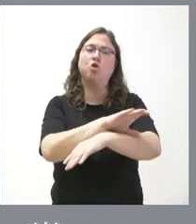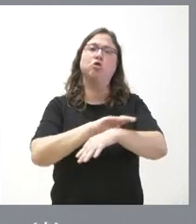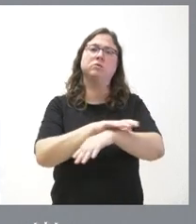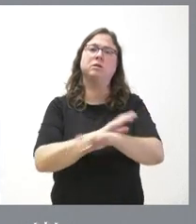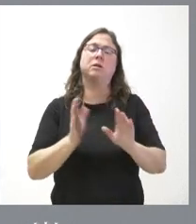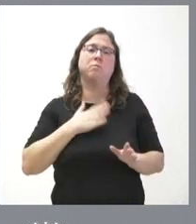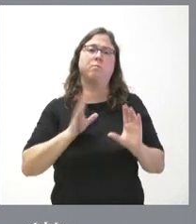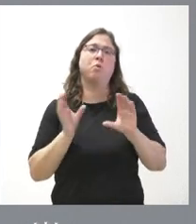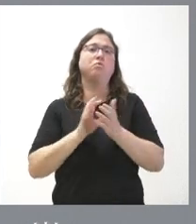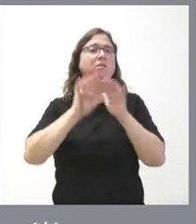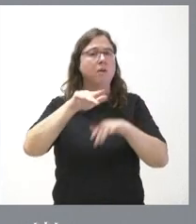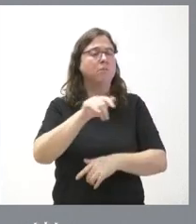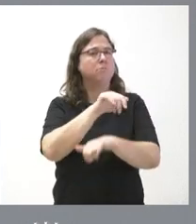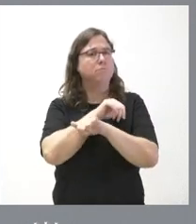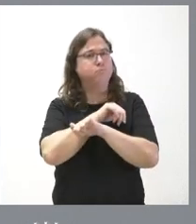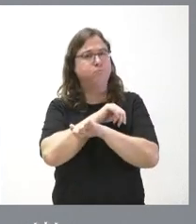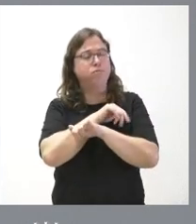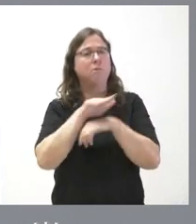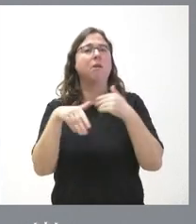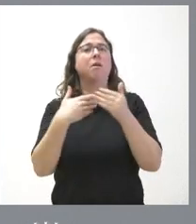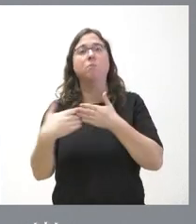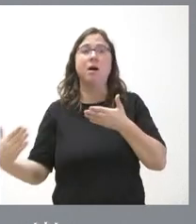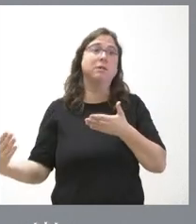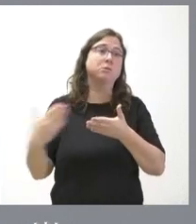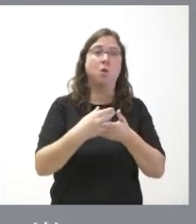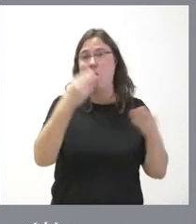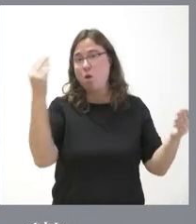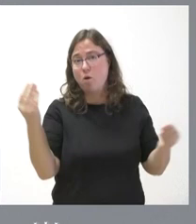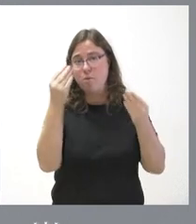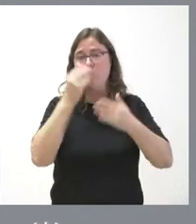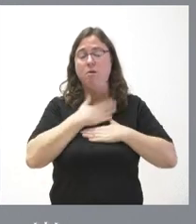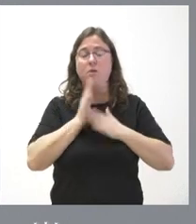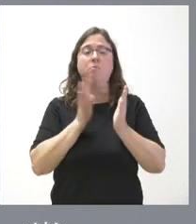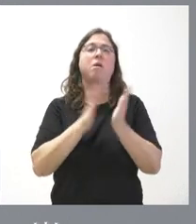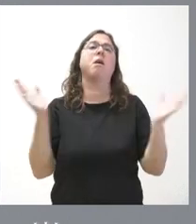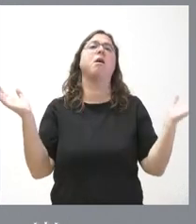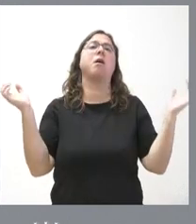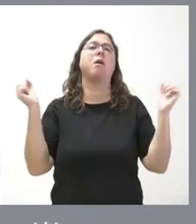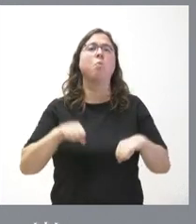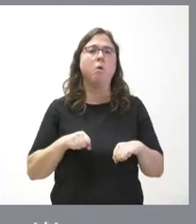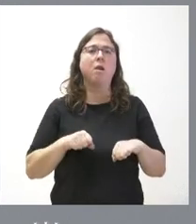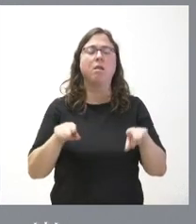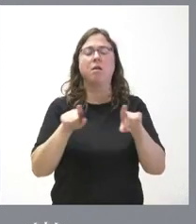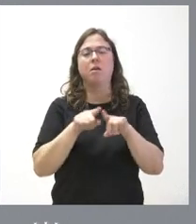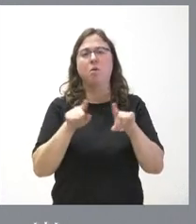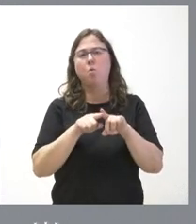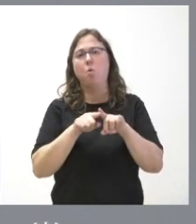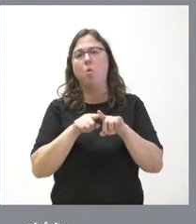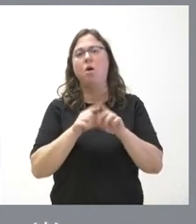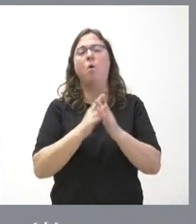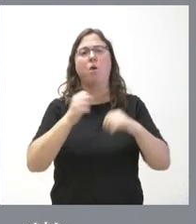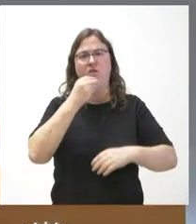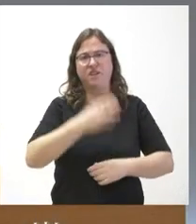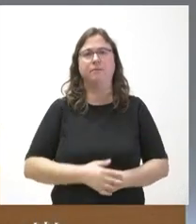y vamos a esperar y vamos a poner todos lo mejor nosotros mismos para que estos acuerdos justifiquen estas reuniones fructifiquen en buenos acuerdos